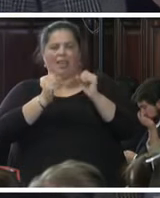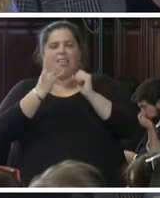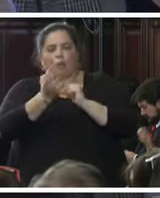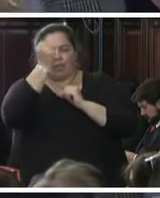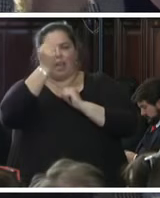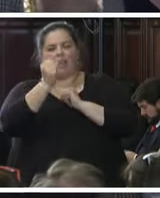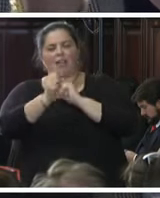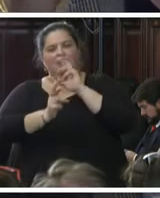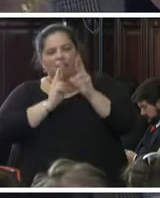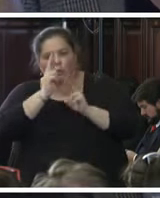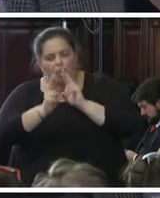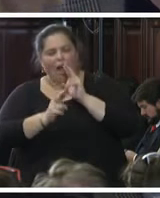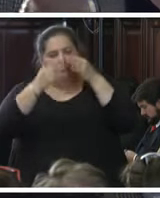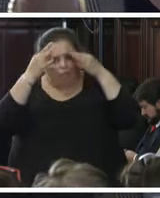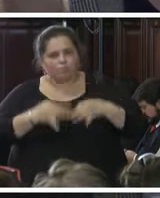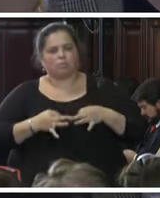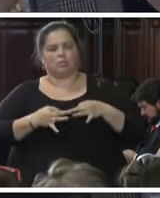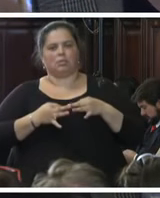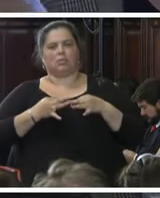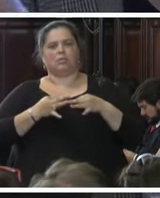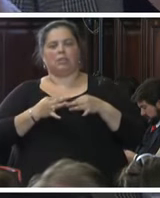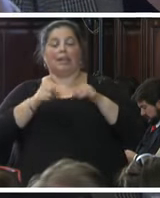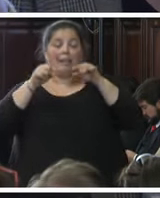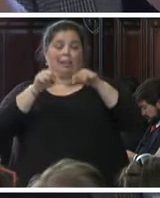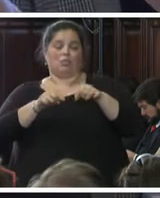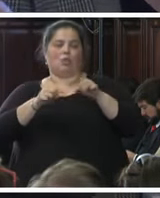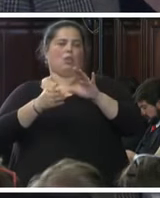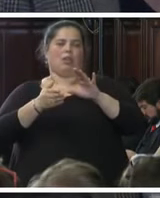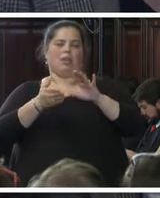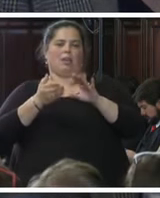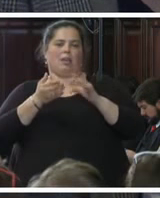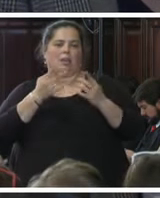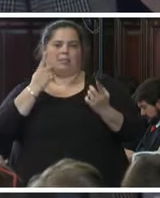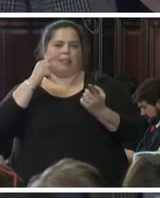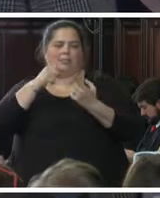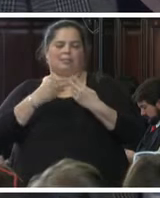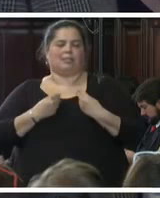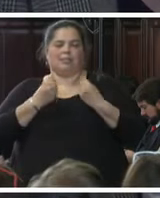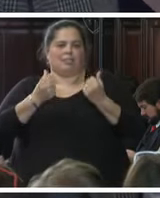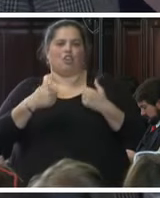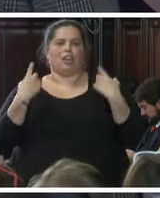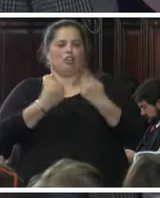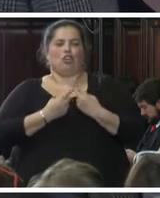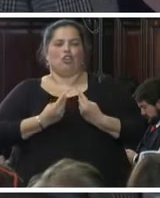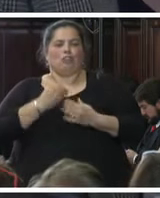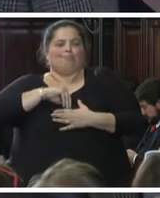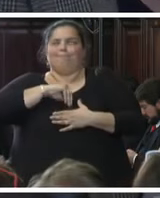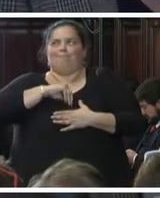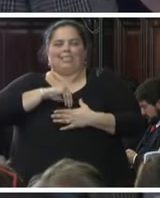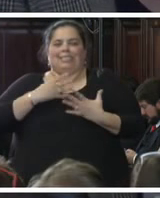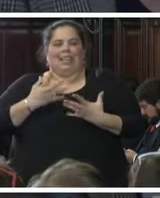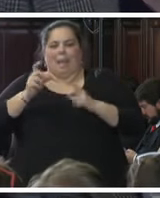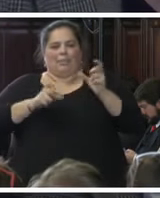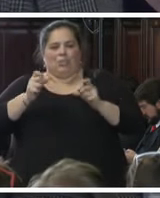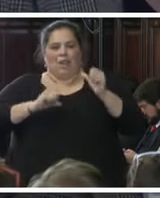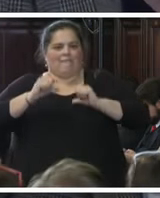concretos que es un poco la sensación de impotencia que tienen las